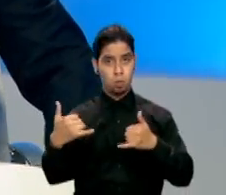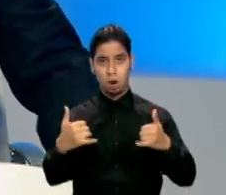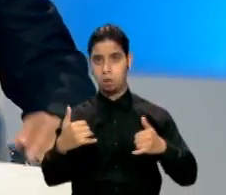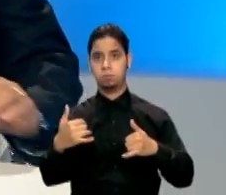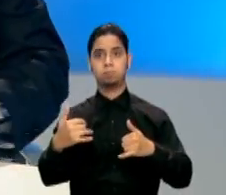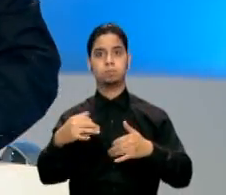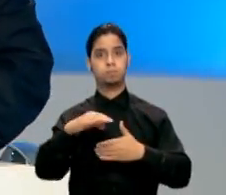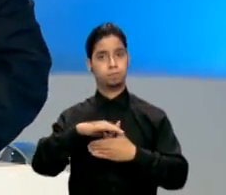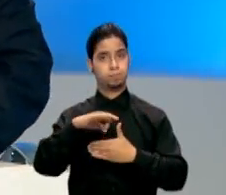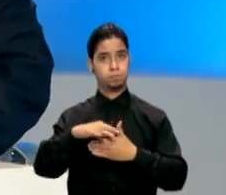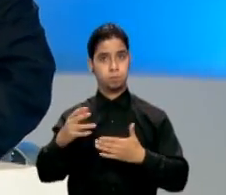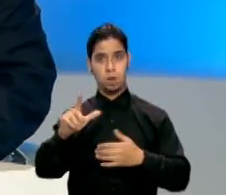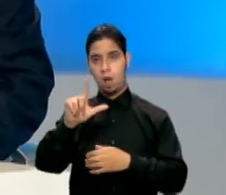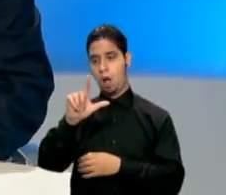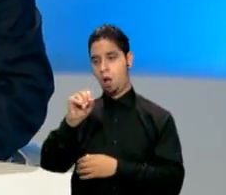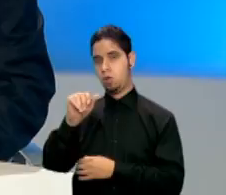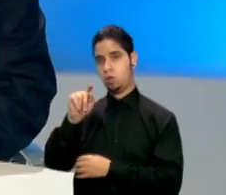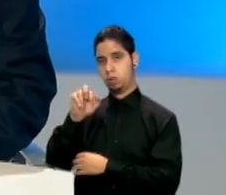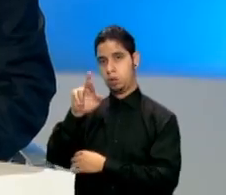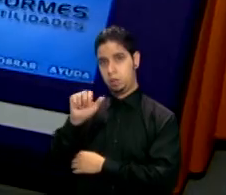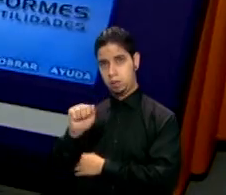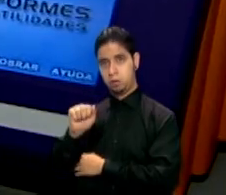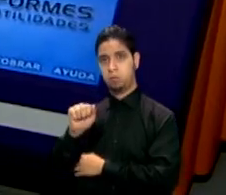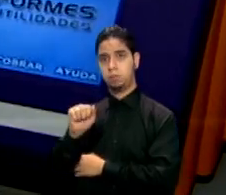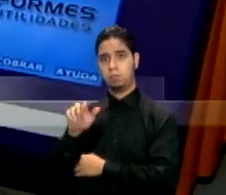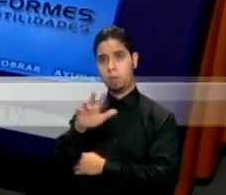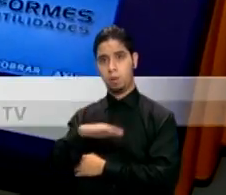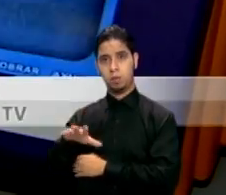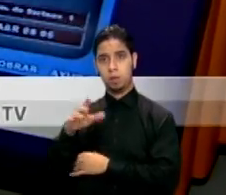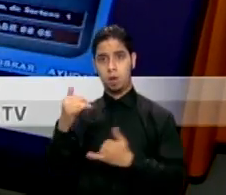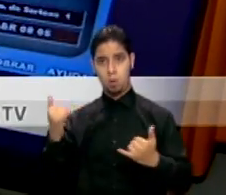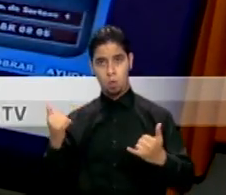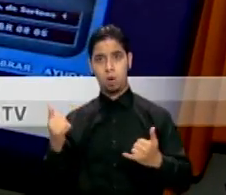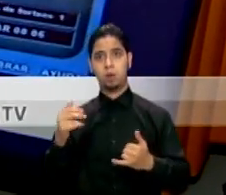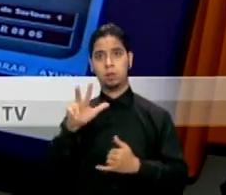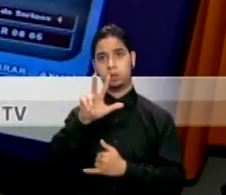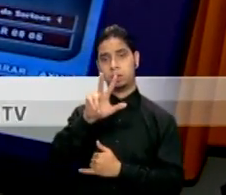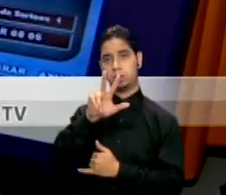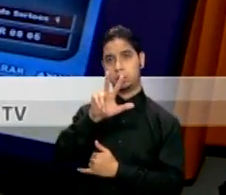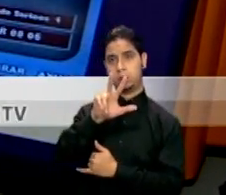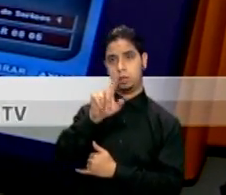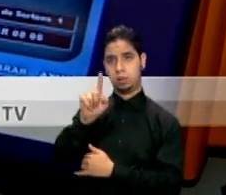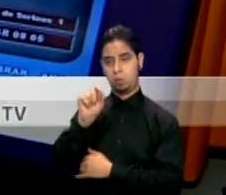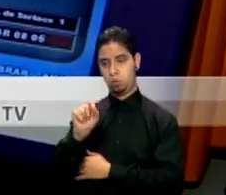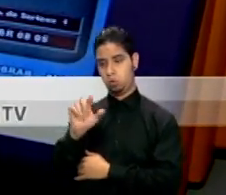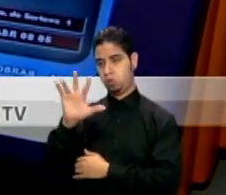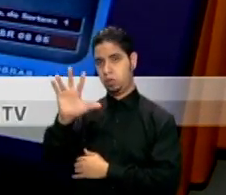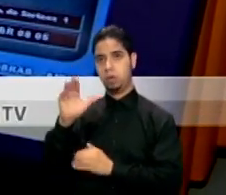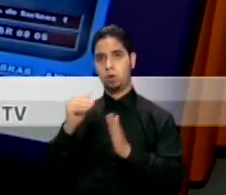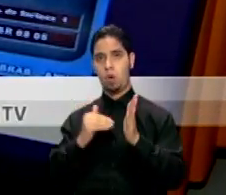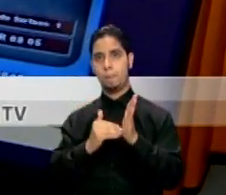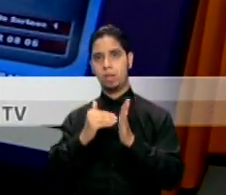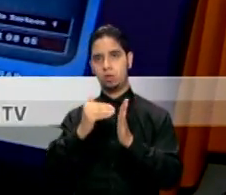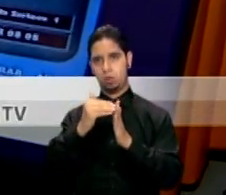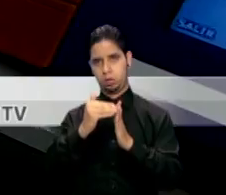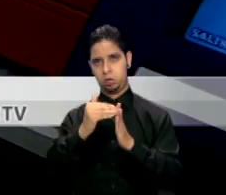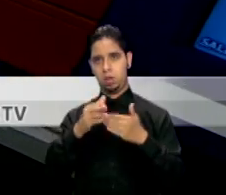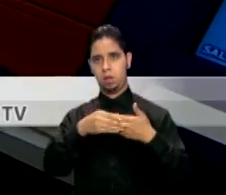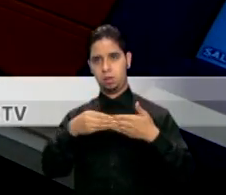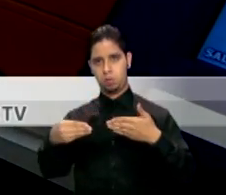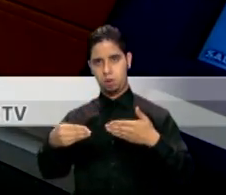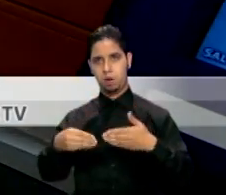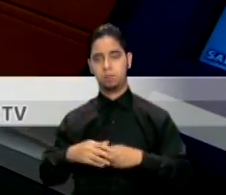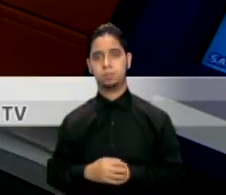atención. Y es que el premio de la Lotería Electrónica para el sorteo de hoy viernes está en 31.5 millones